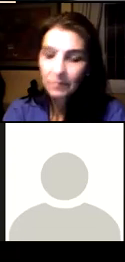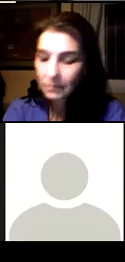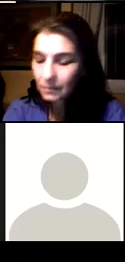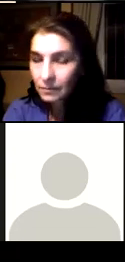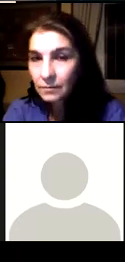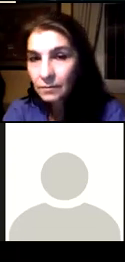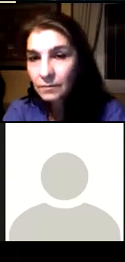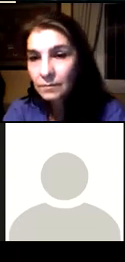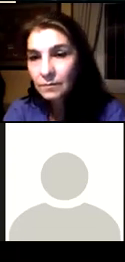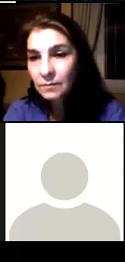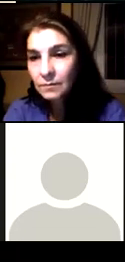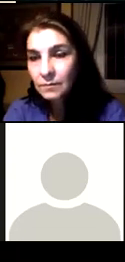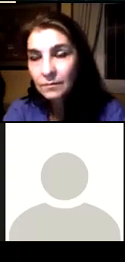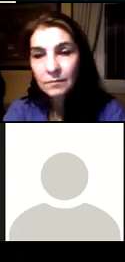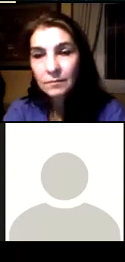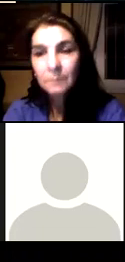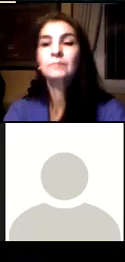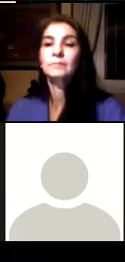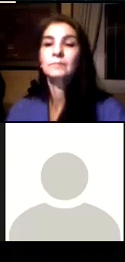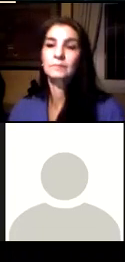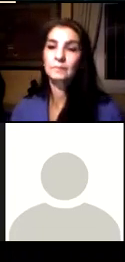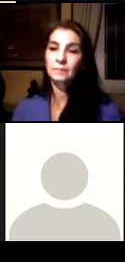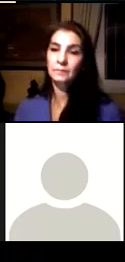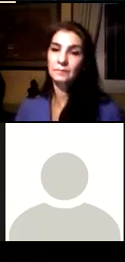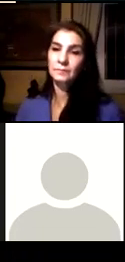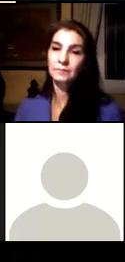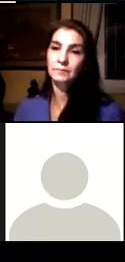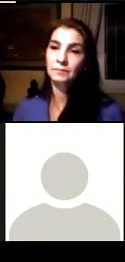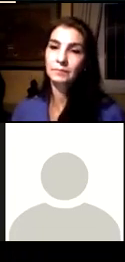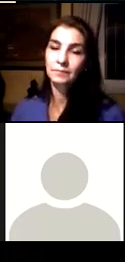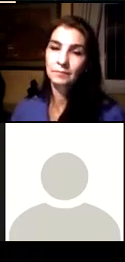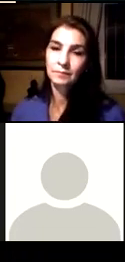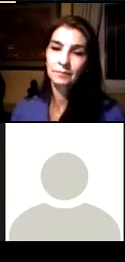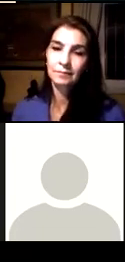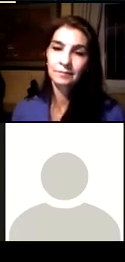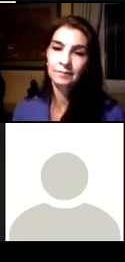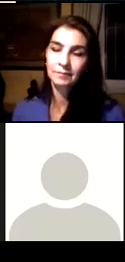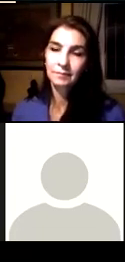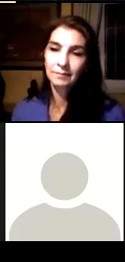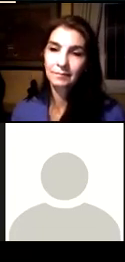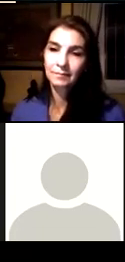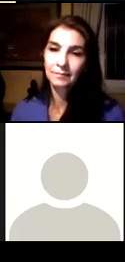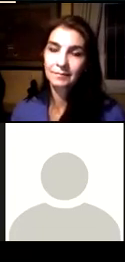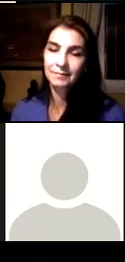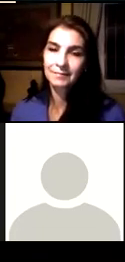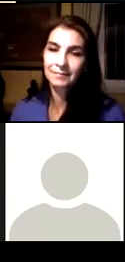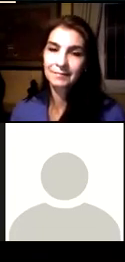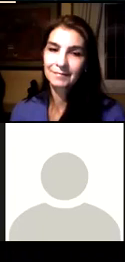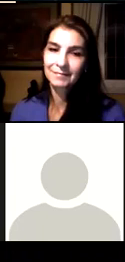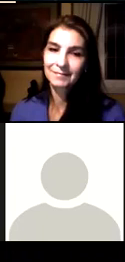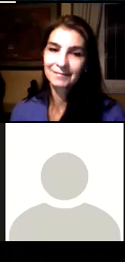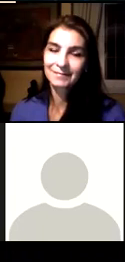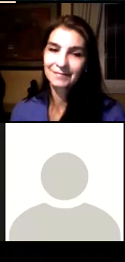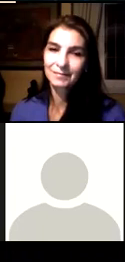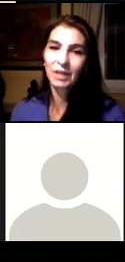de Universidad de Colombia y de CCPA Cultural así que nos vemos nuevamente mañana a las 7 de la tarde muchas gracias a todos